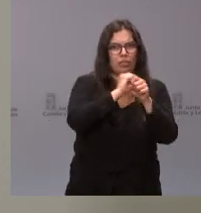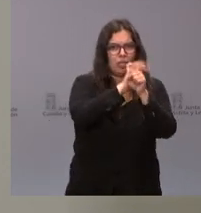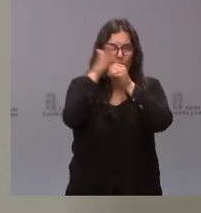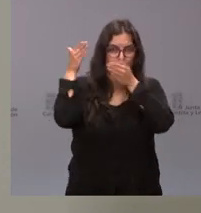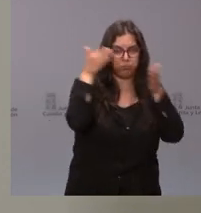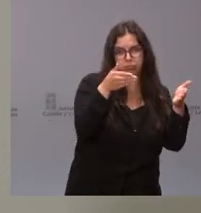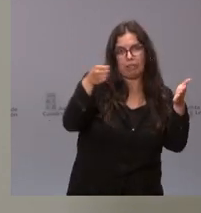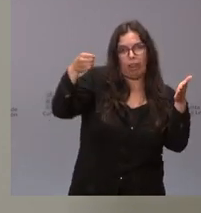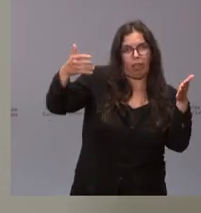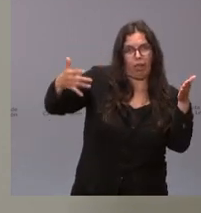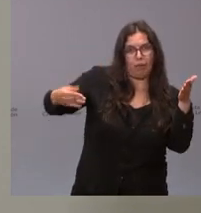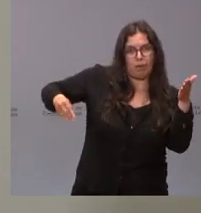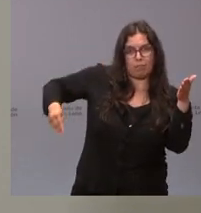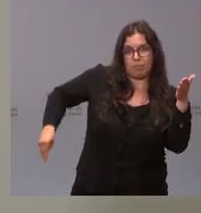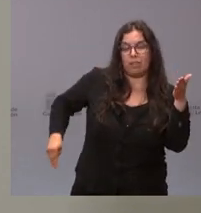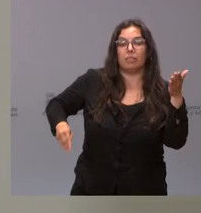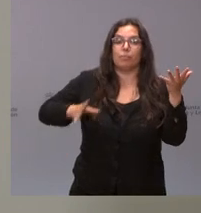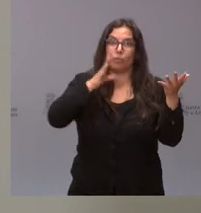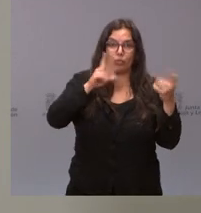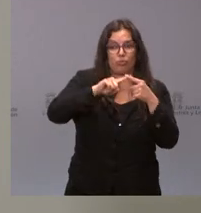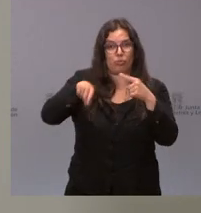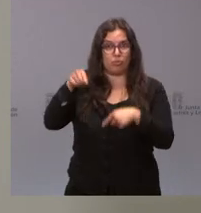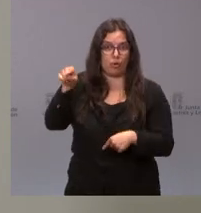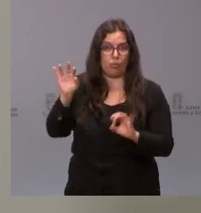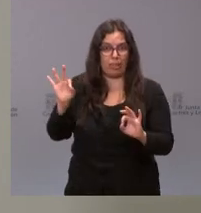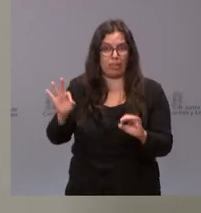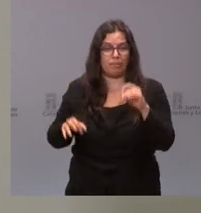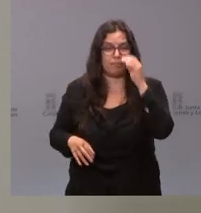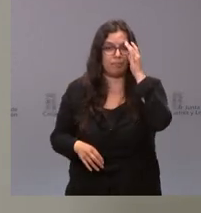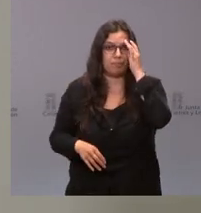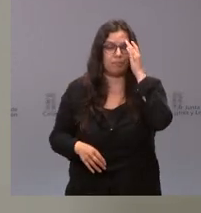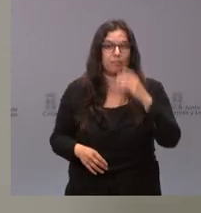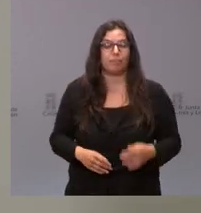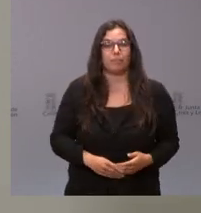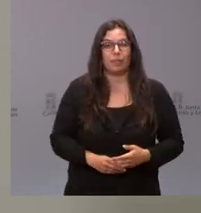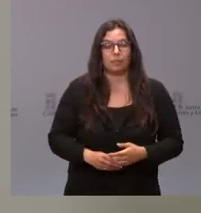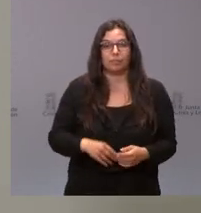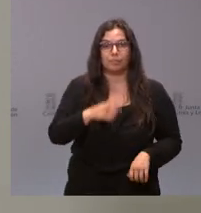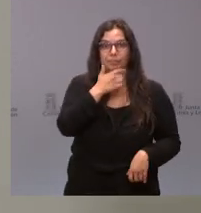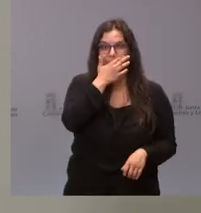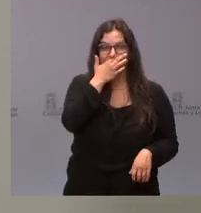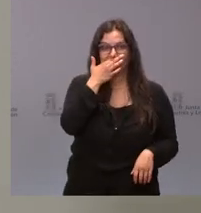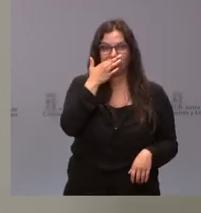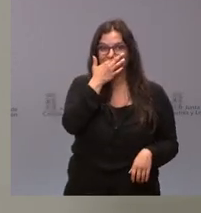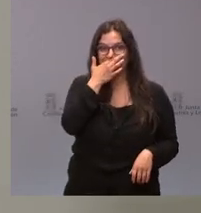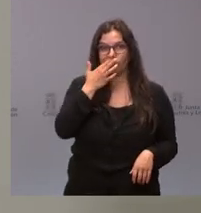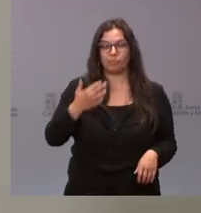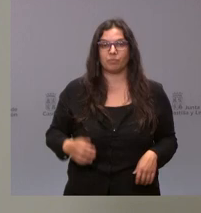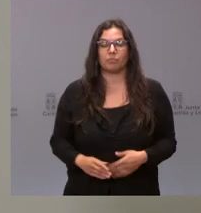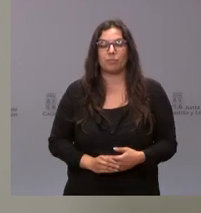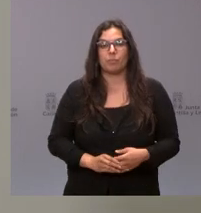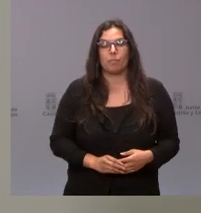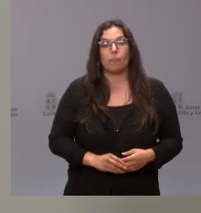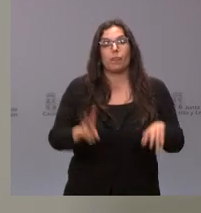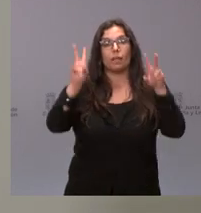y que lógicamente ha tenido ese efecto también de incremento de listas de espera. Y en relación con el tema